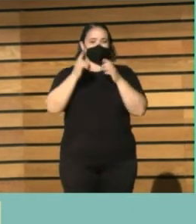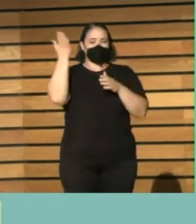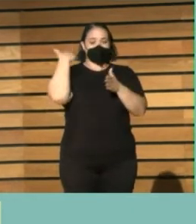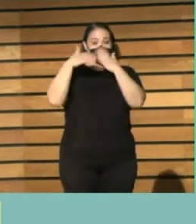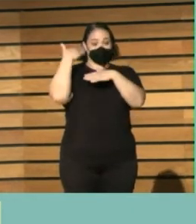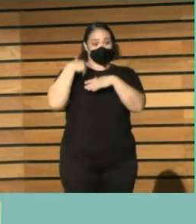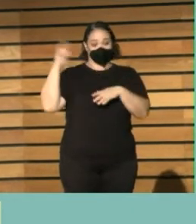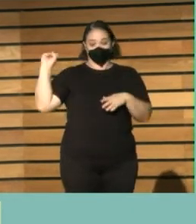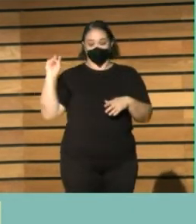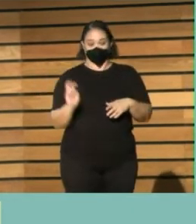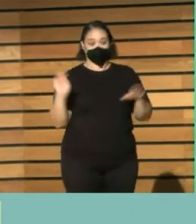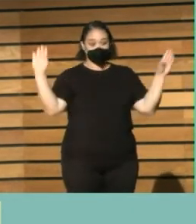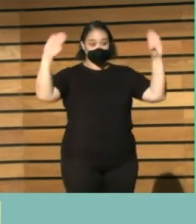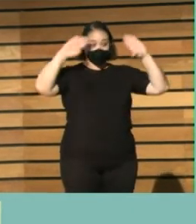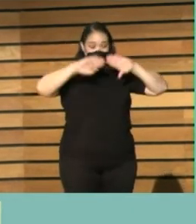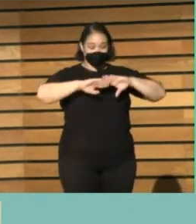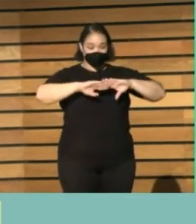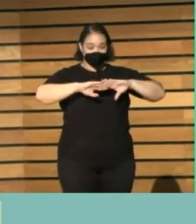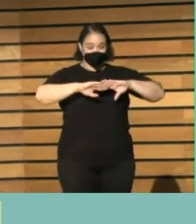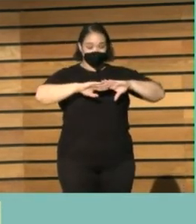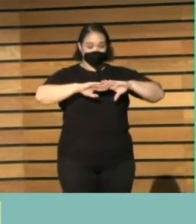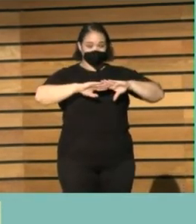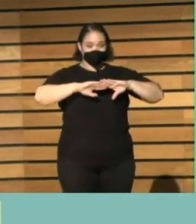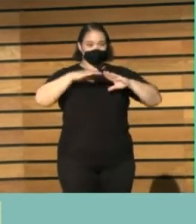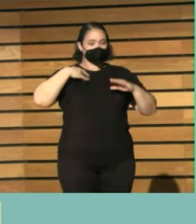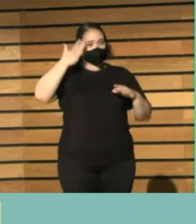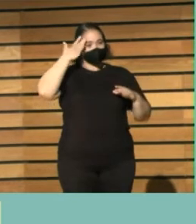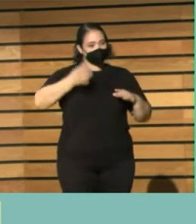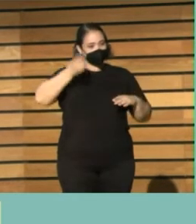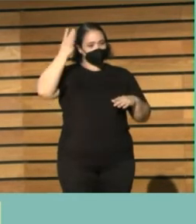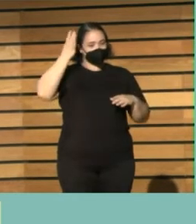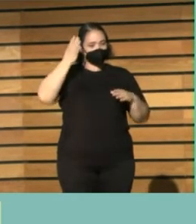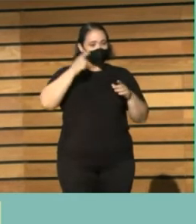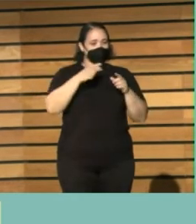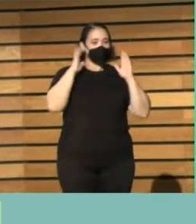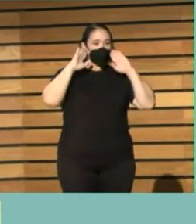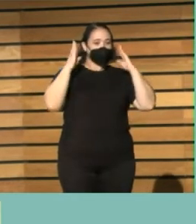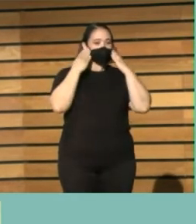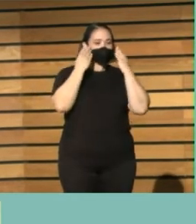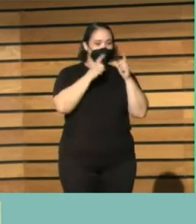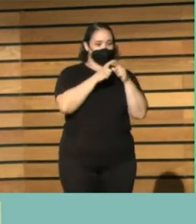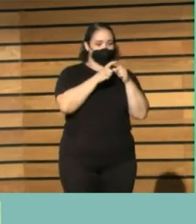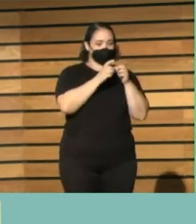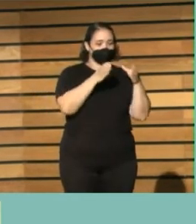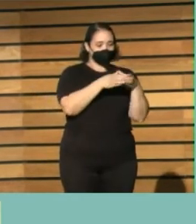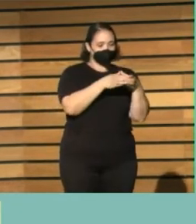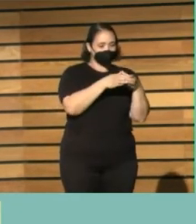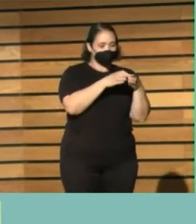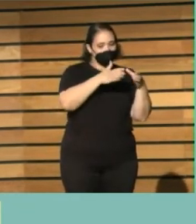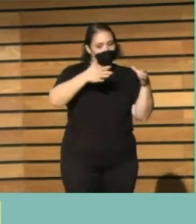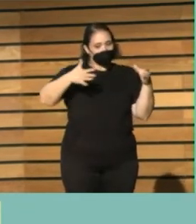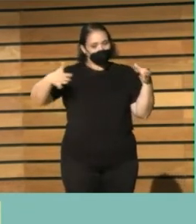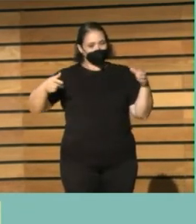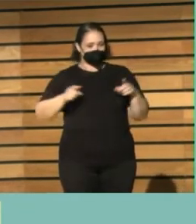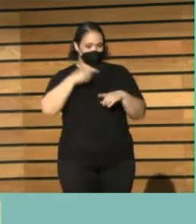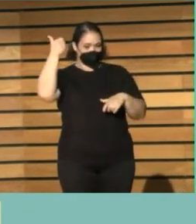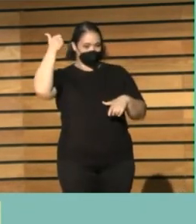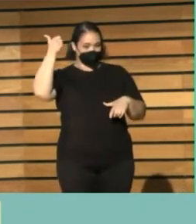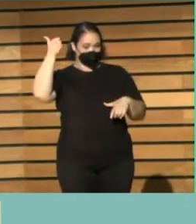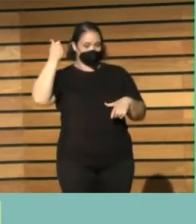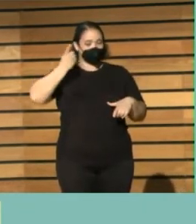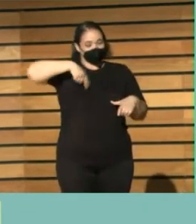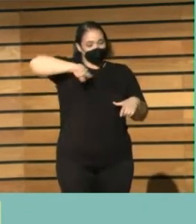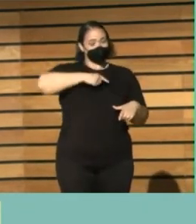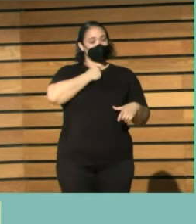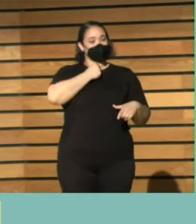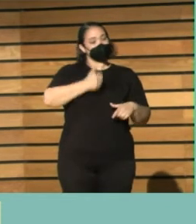noche una de las cosas una idea que sería cómo alargar los congresos cuando no hay congreso yo creo que de las cosas que más nos